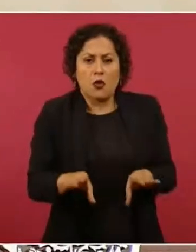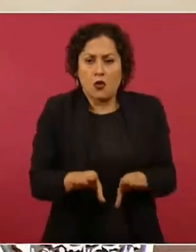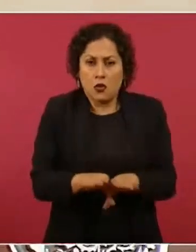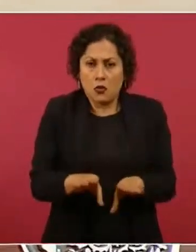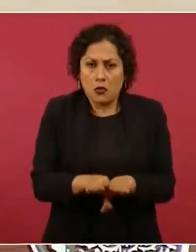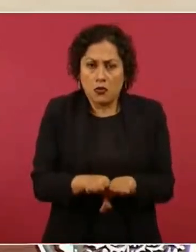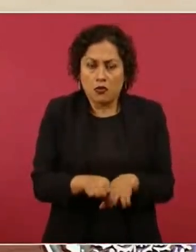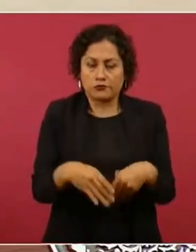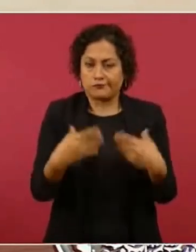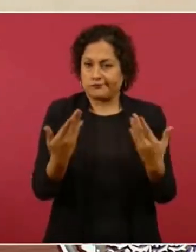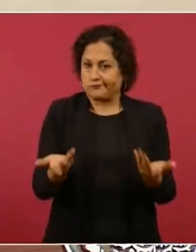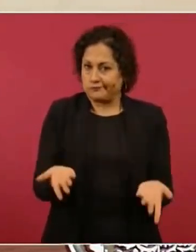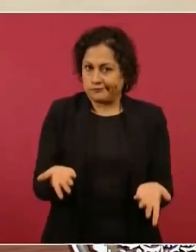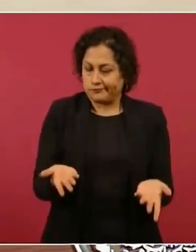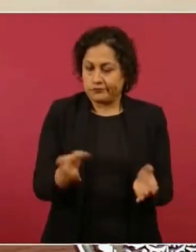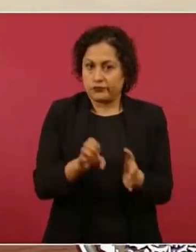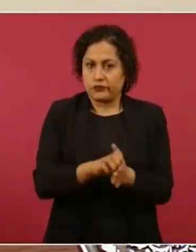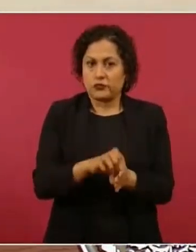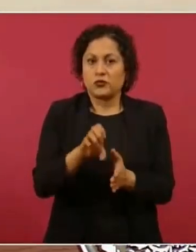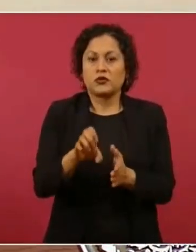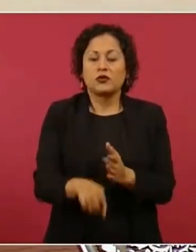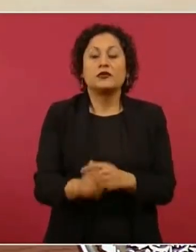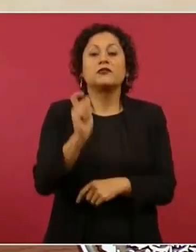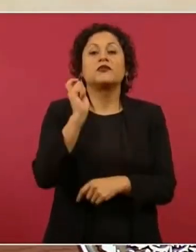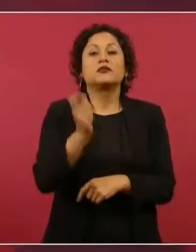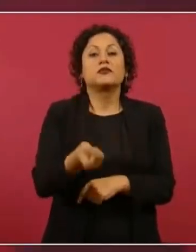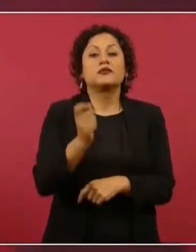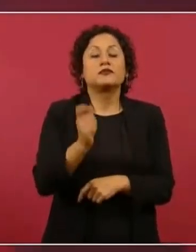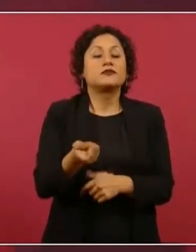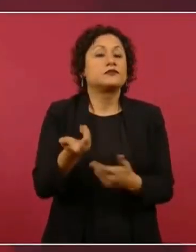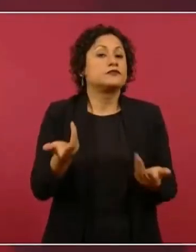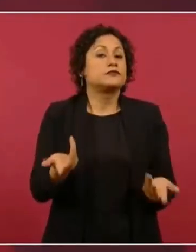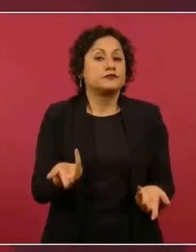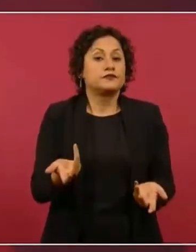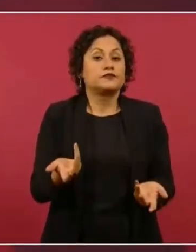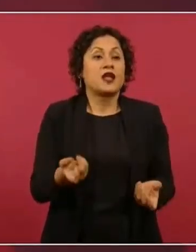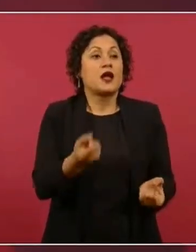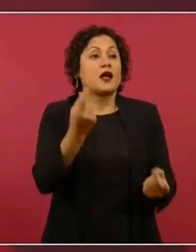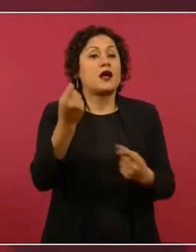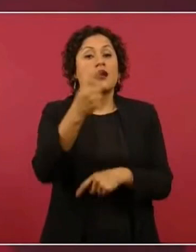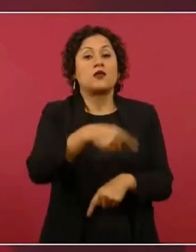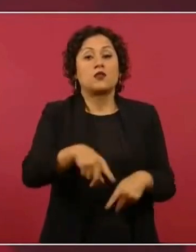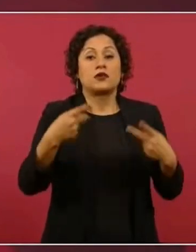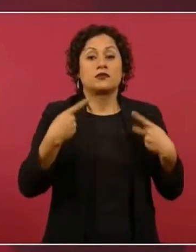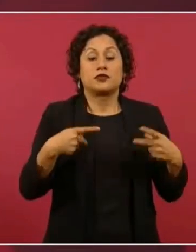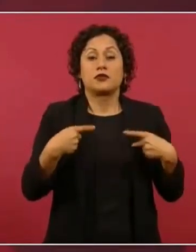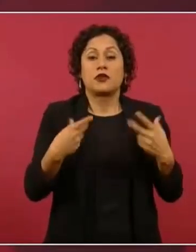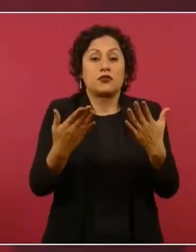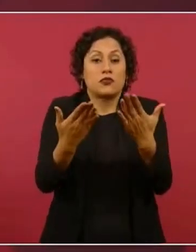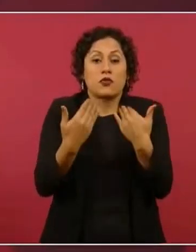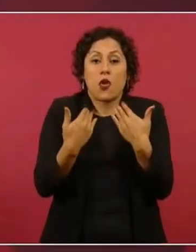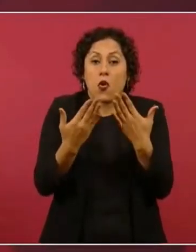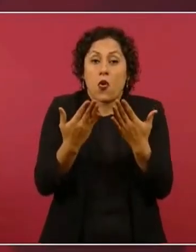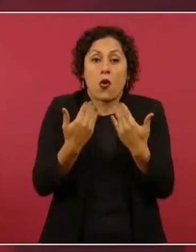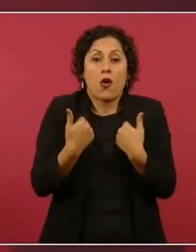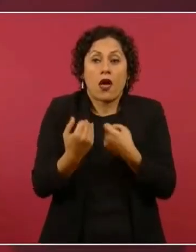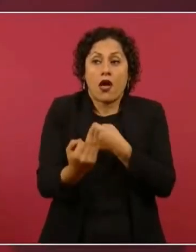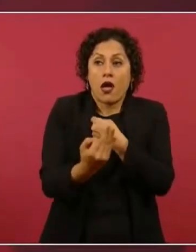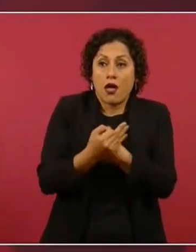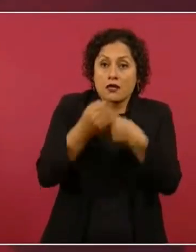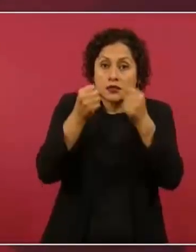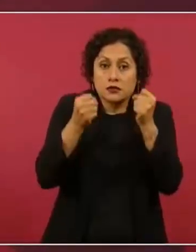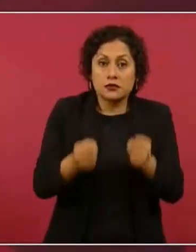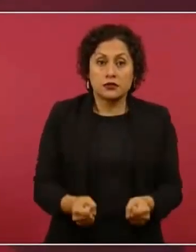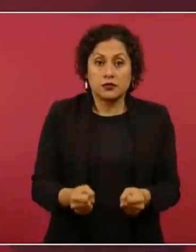garantizamos que los que no tienen seguridad social, que es la mitad de la población, cuente